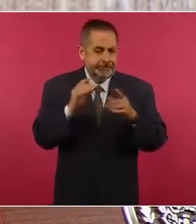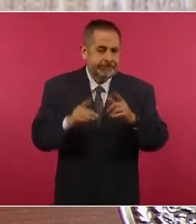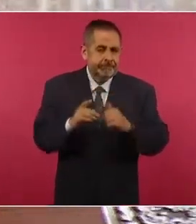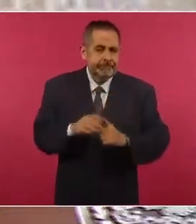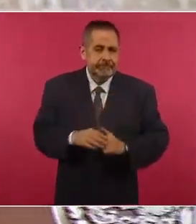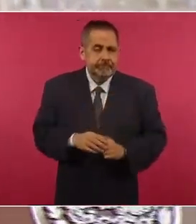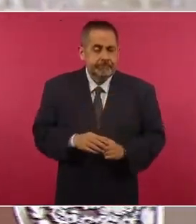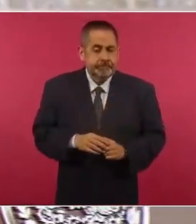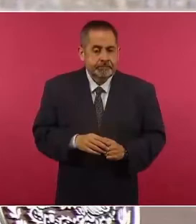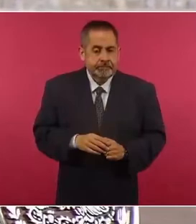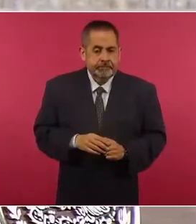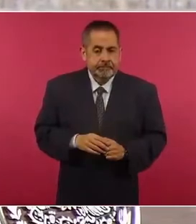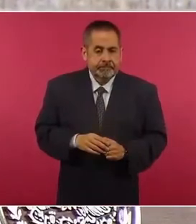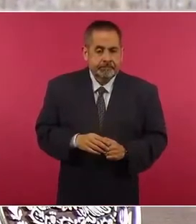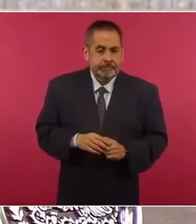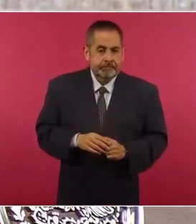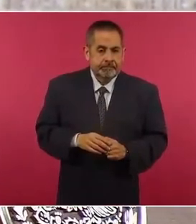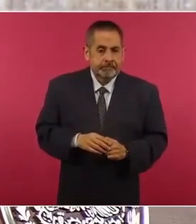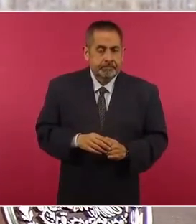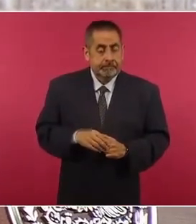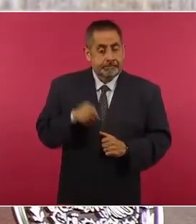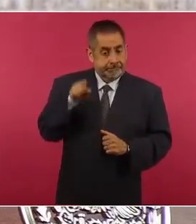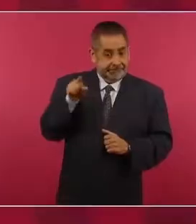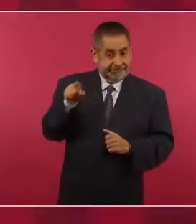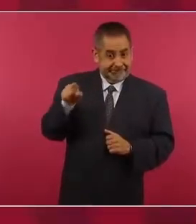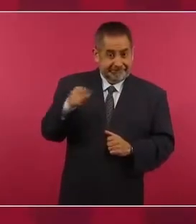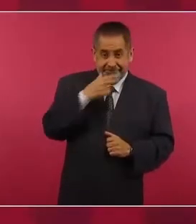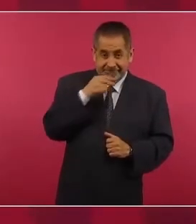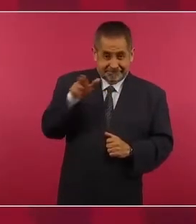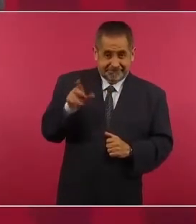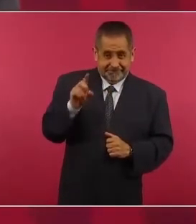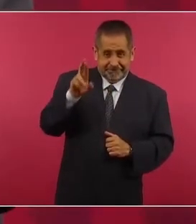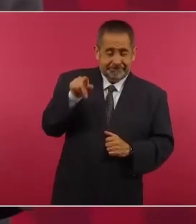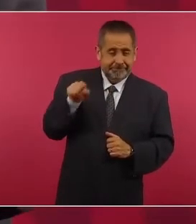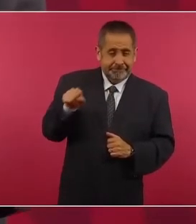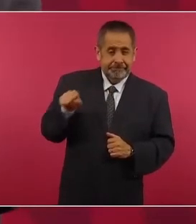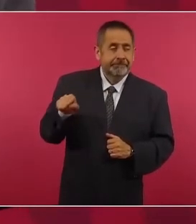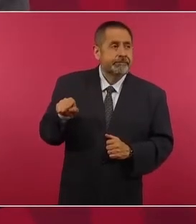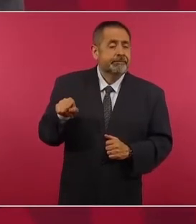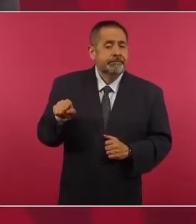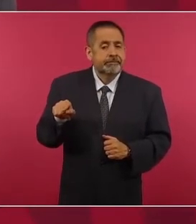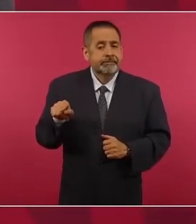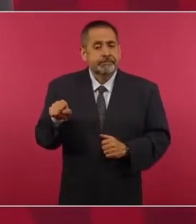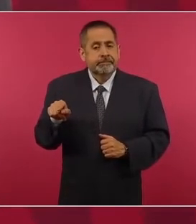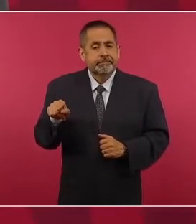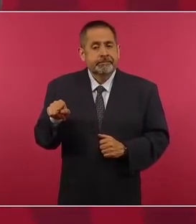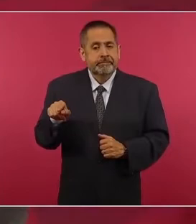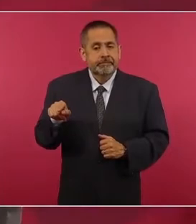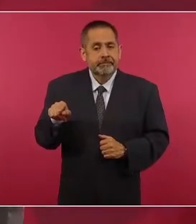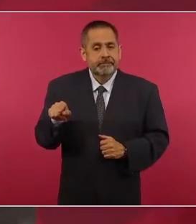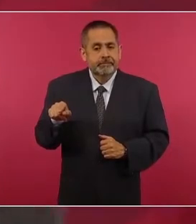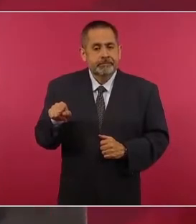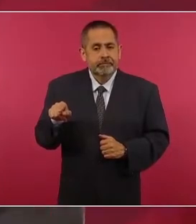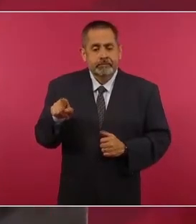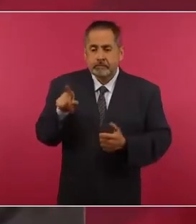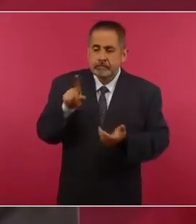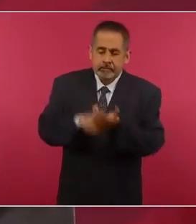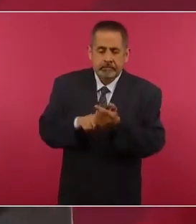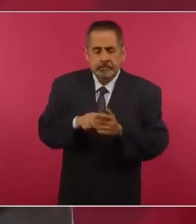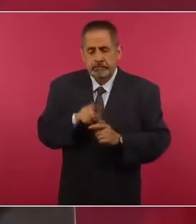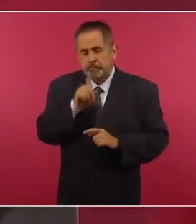es de que es prudente,